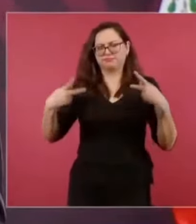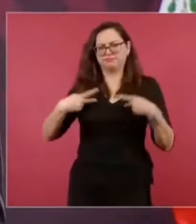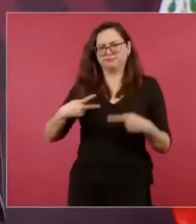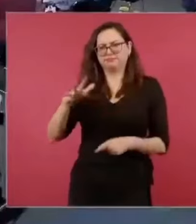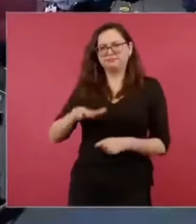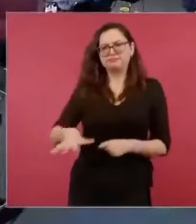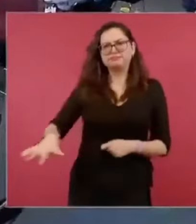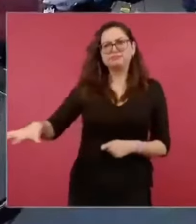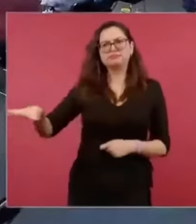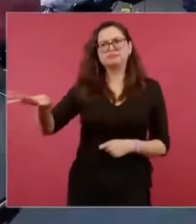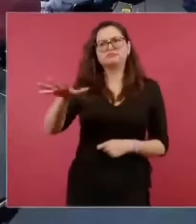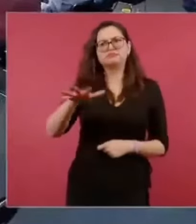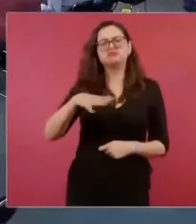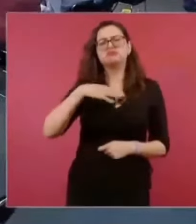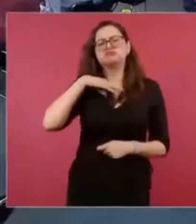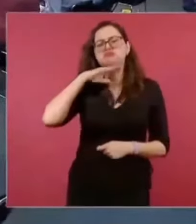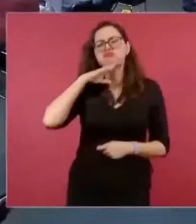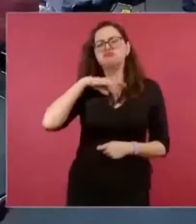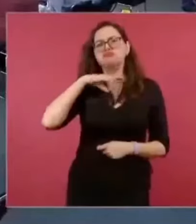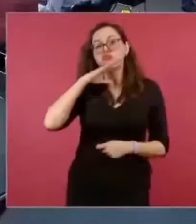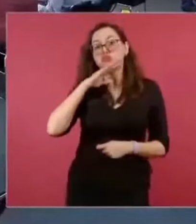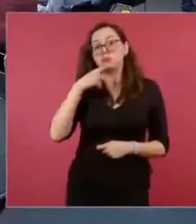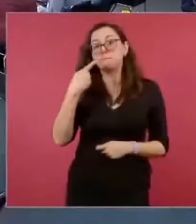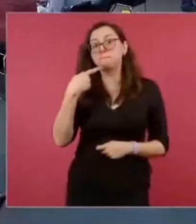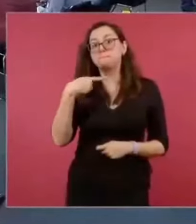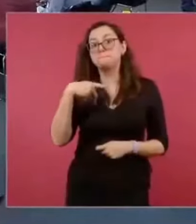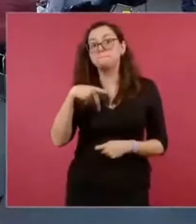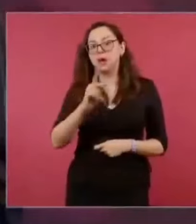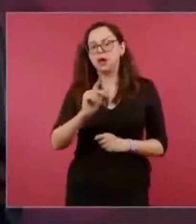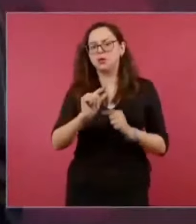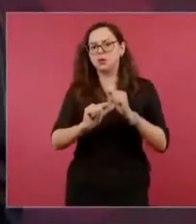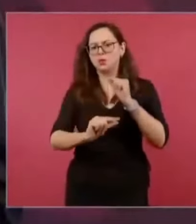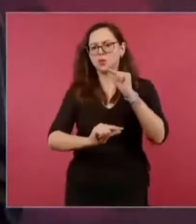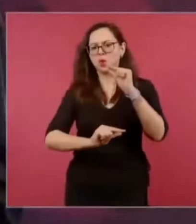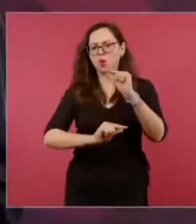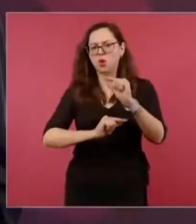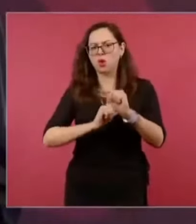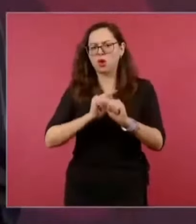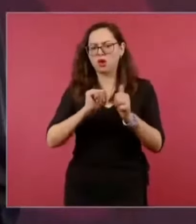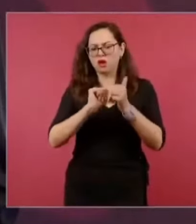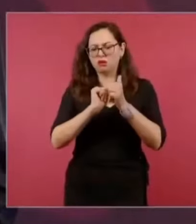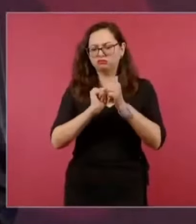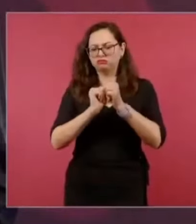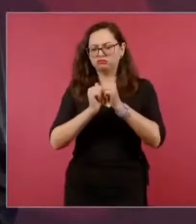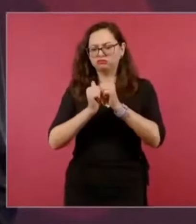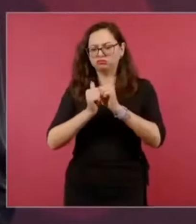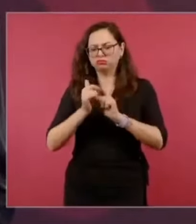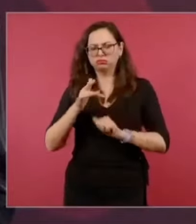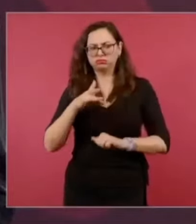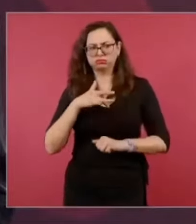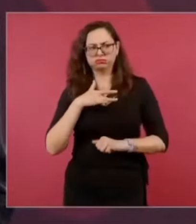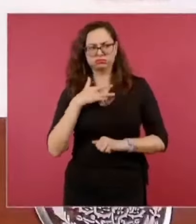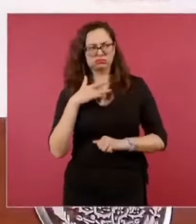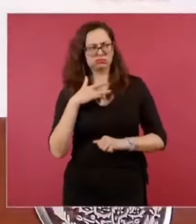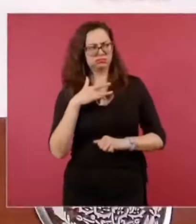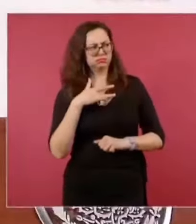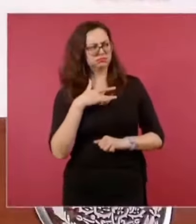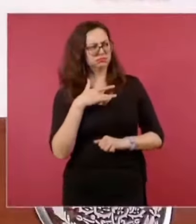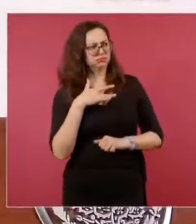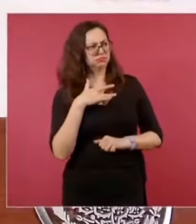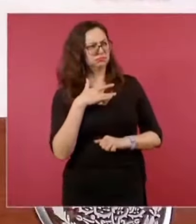dijo, basta,